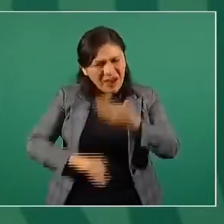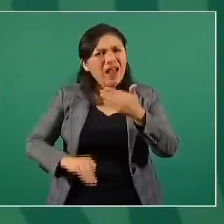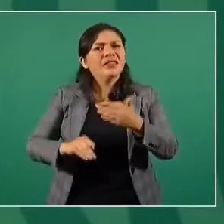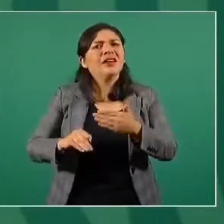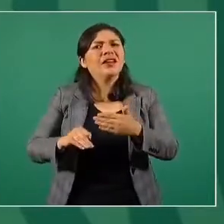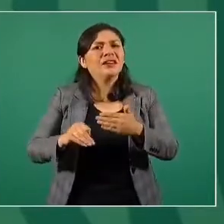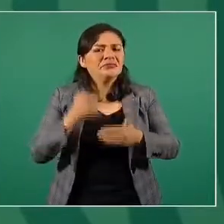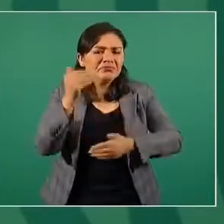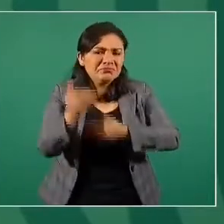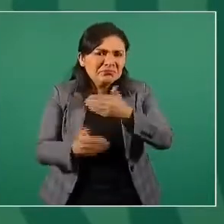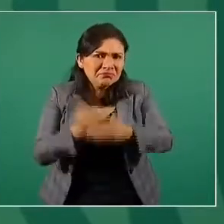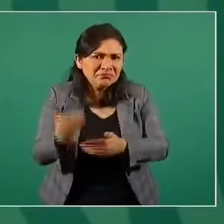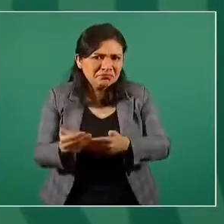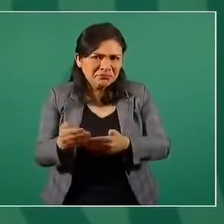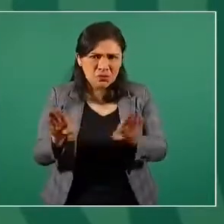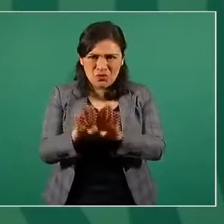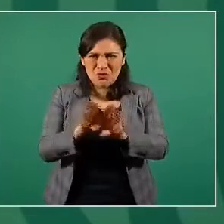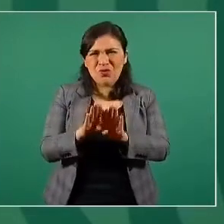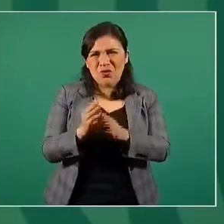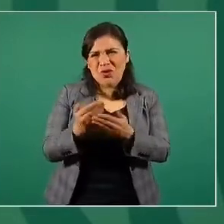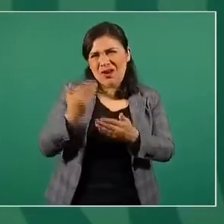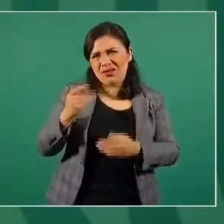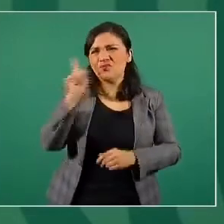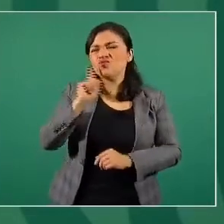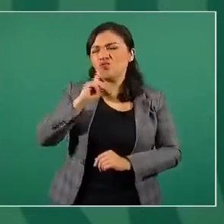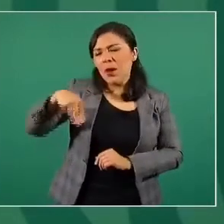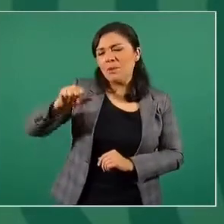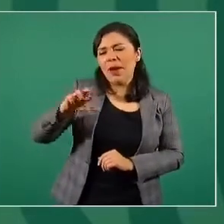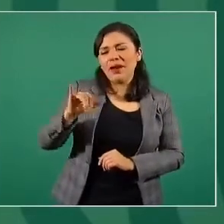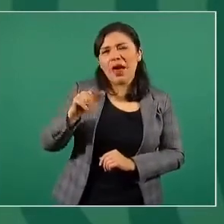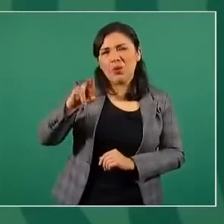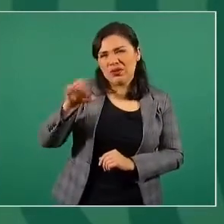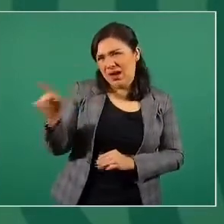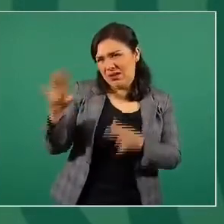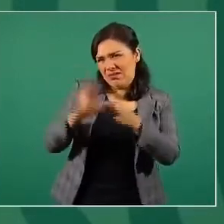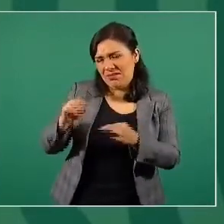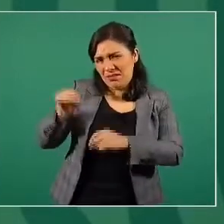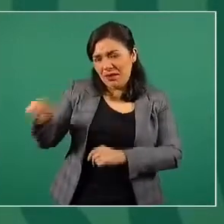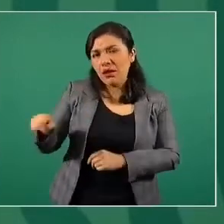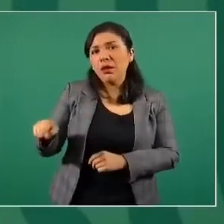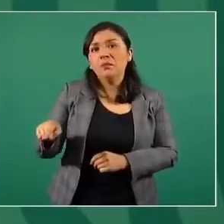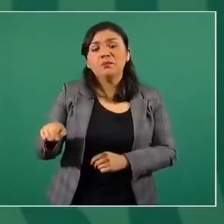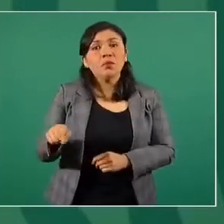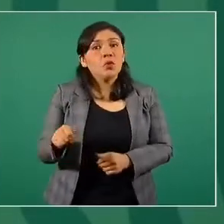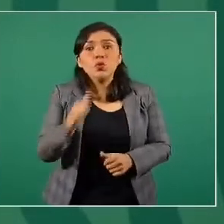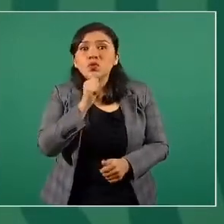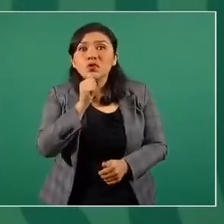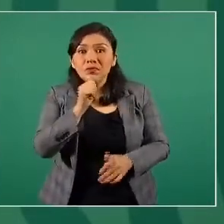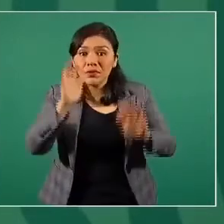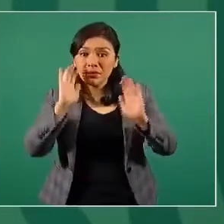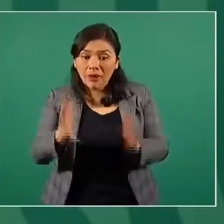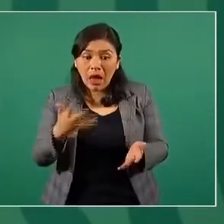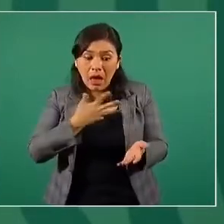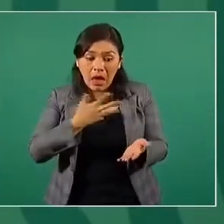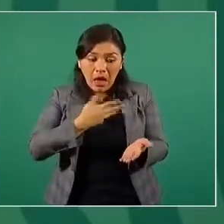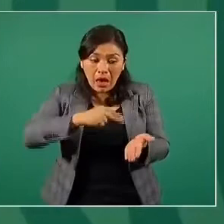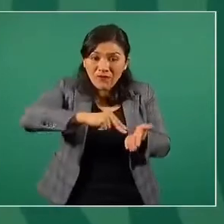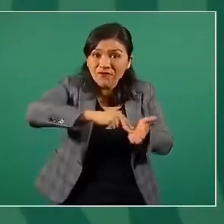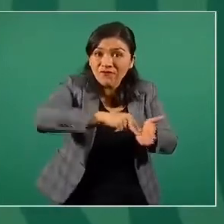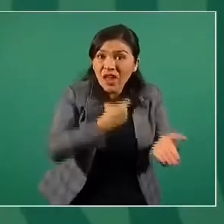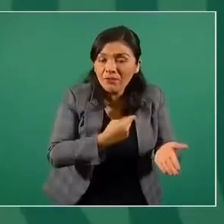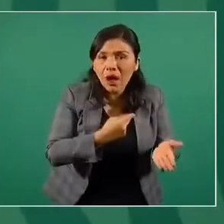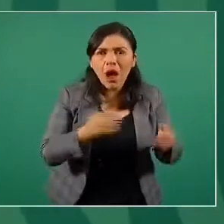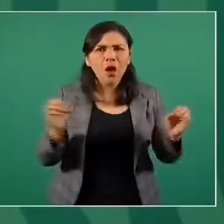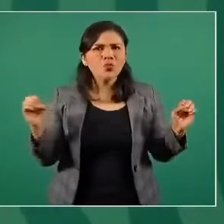como lo estaba de mencionar María Luisa, no hay un decreto. O sea,